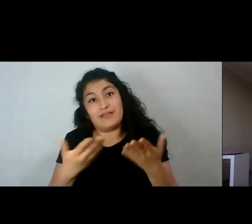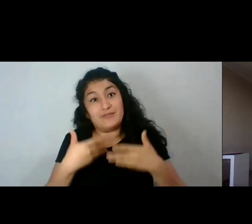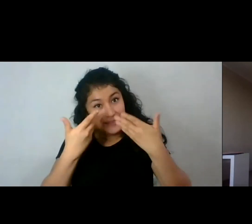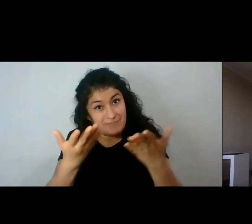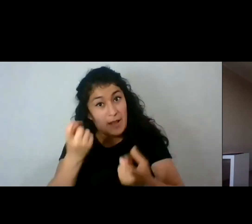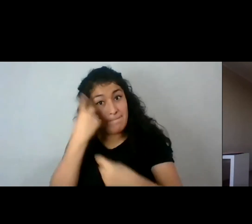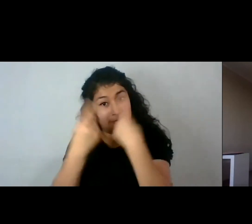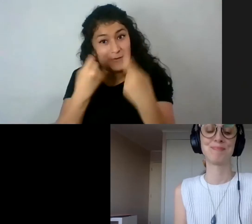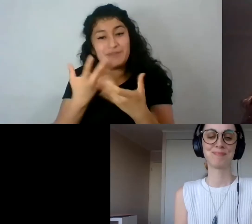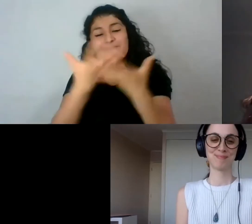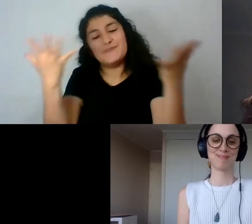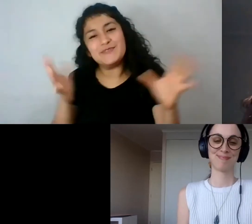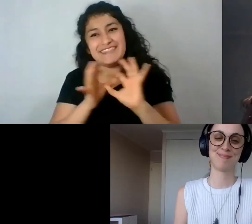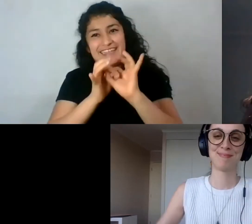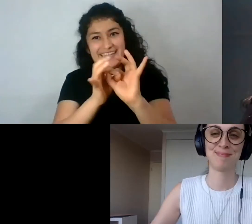preguntas. Muchas gracias.